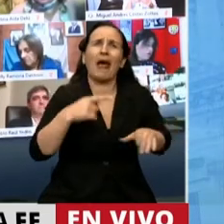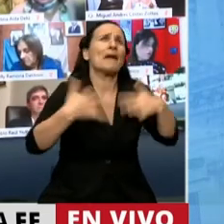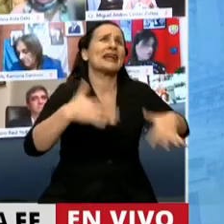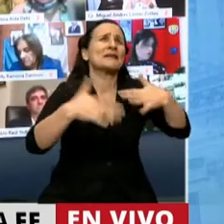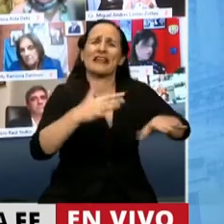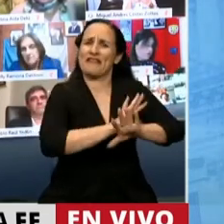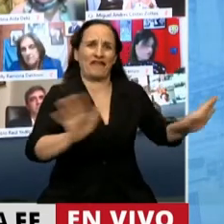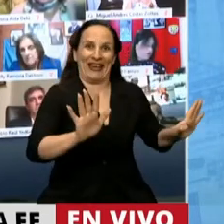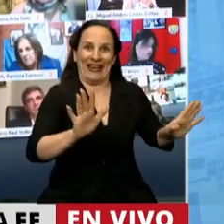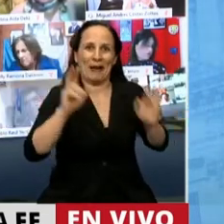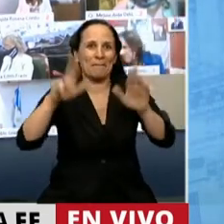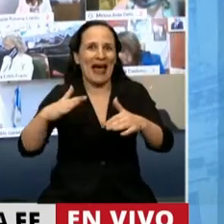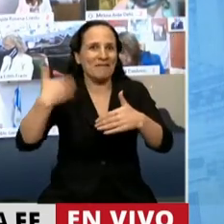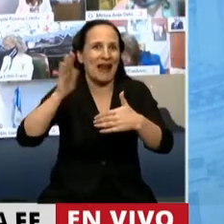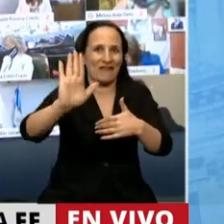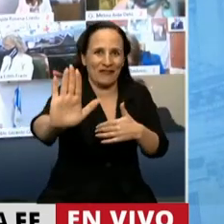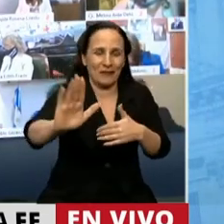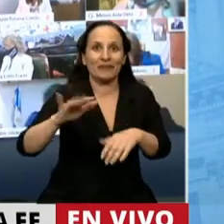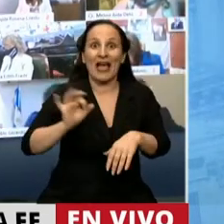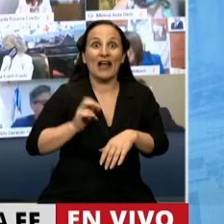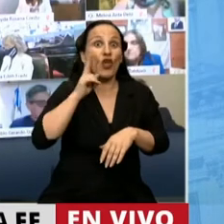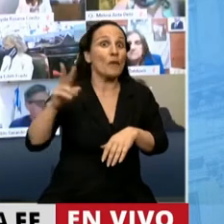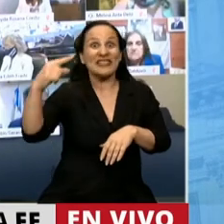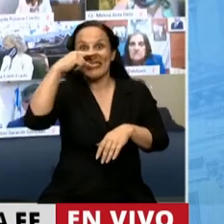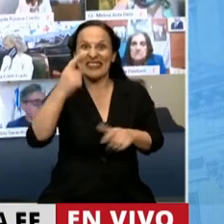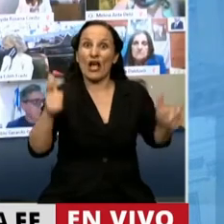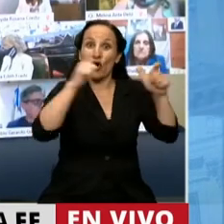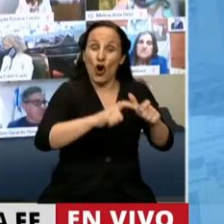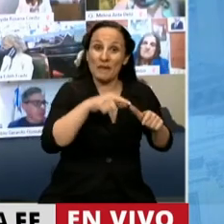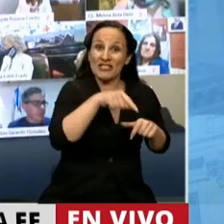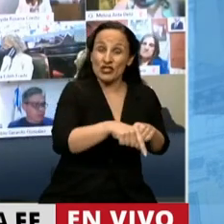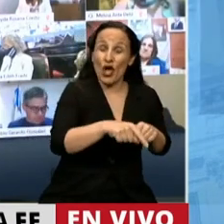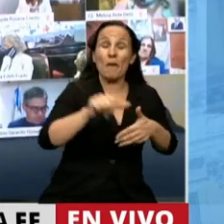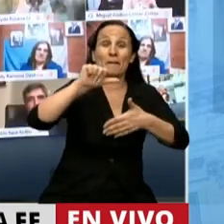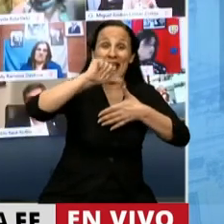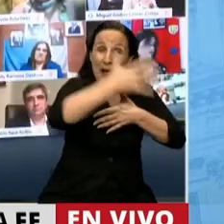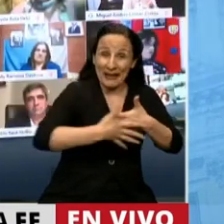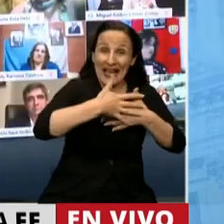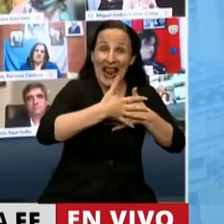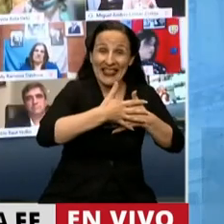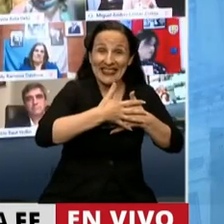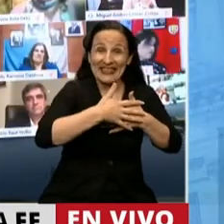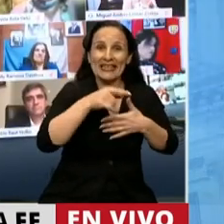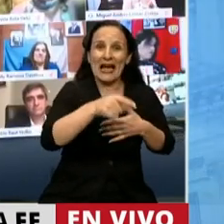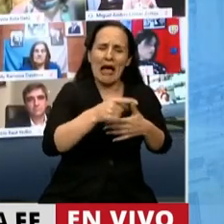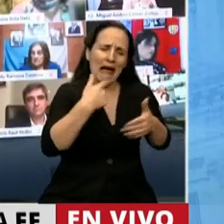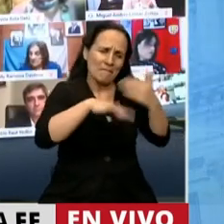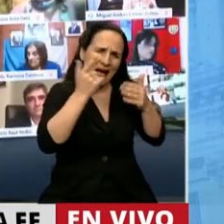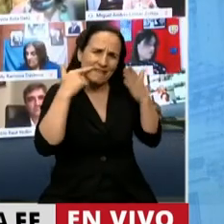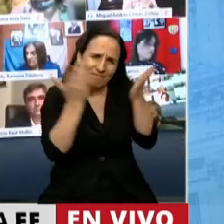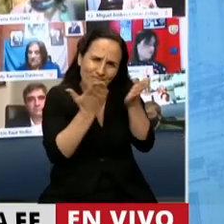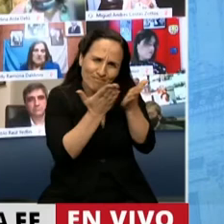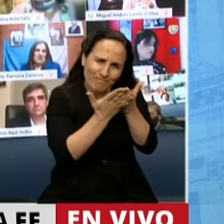emergencia. En el año 2007 la Comisión Económica para América Latina tal vez hizo el estudio más